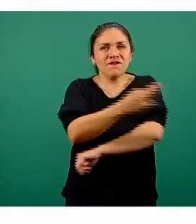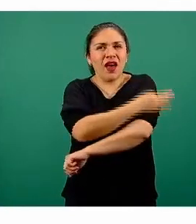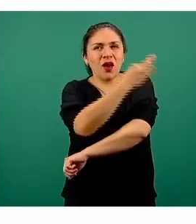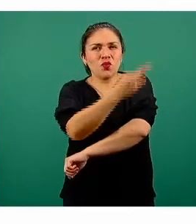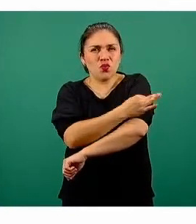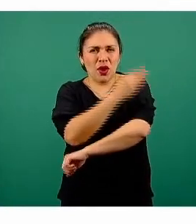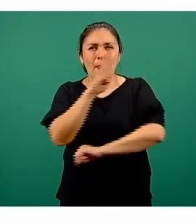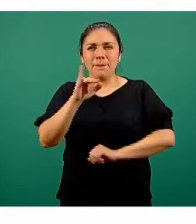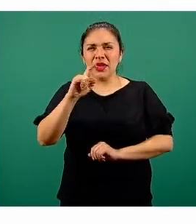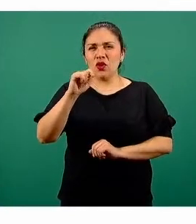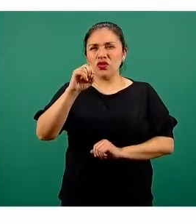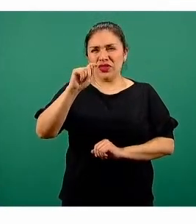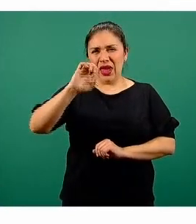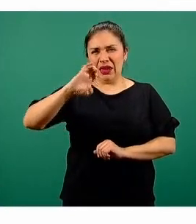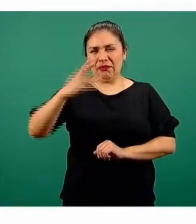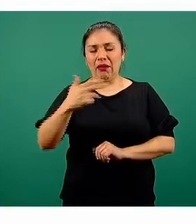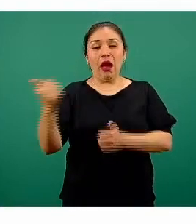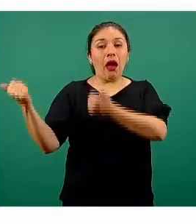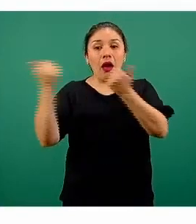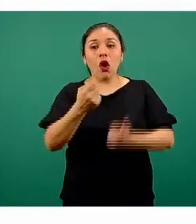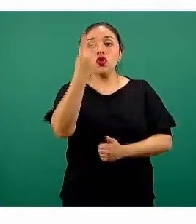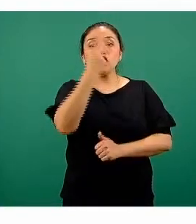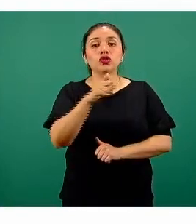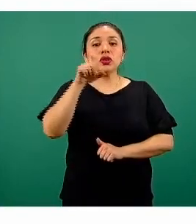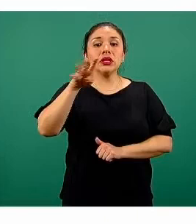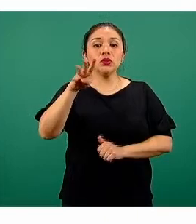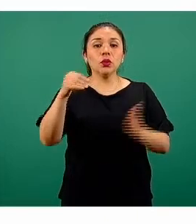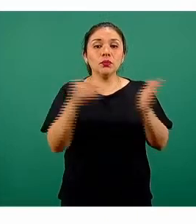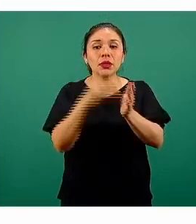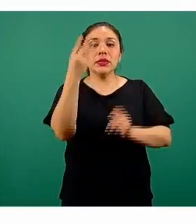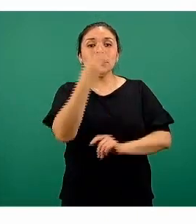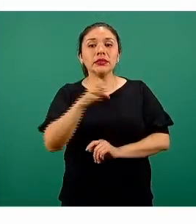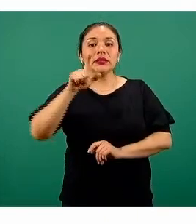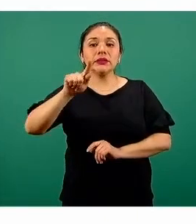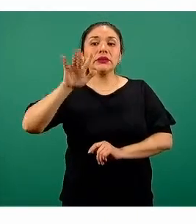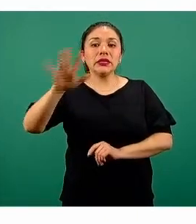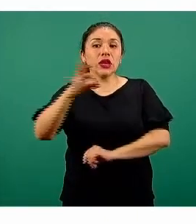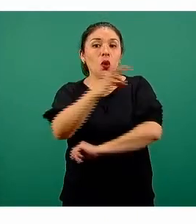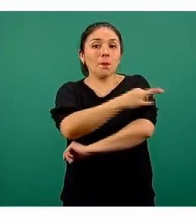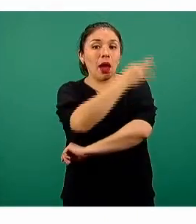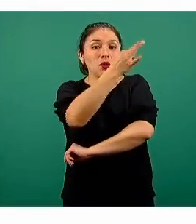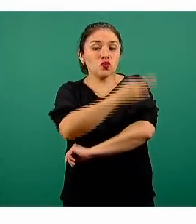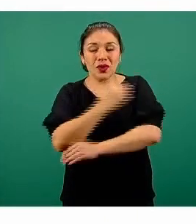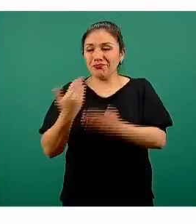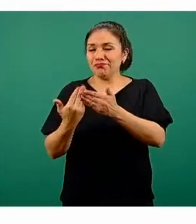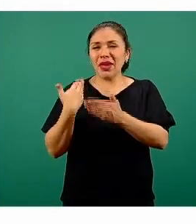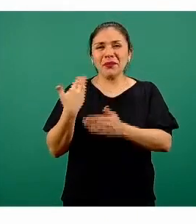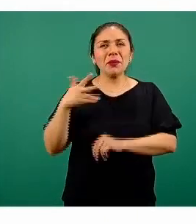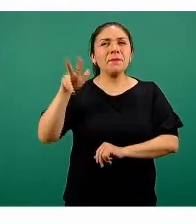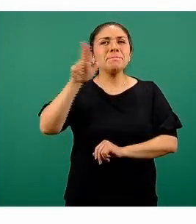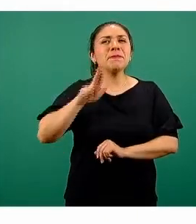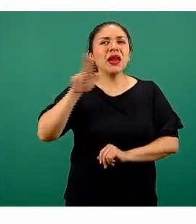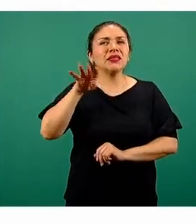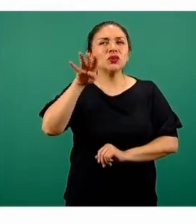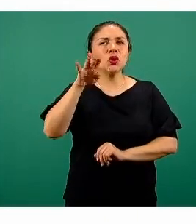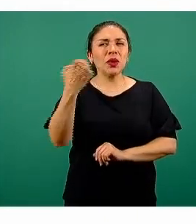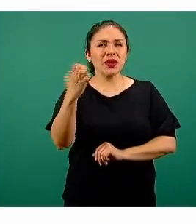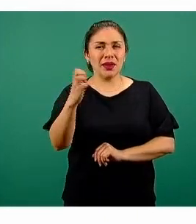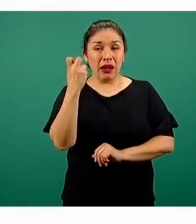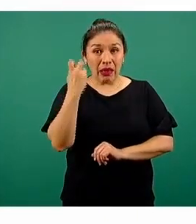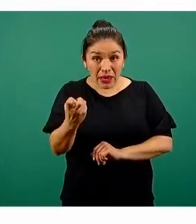que se recibió con doscientas diecinueve mil trescientas setenta y cinco dosis el pasado martes diecinueve de enero,